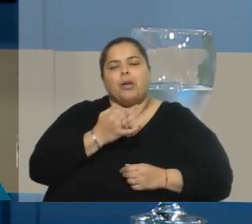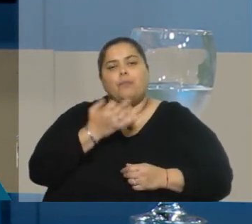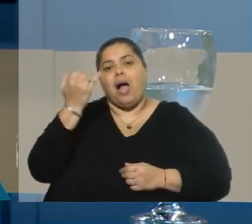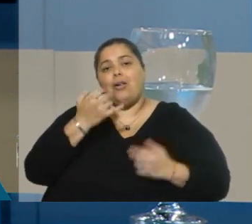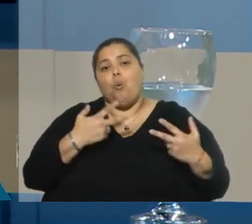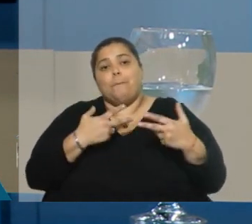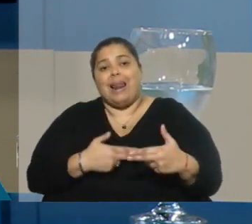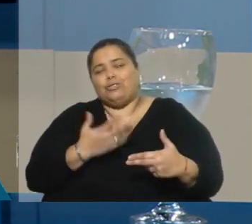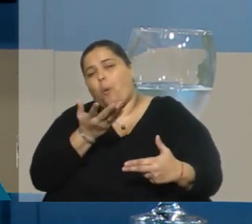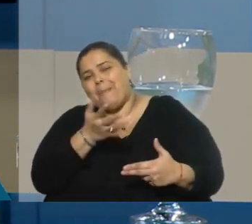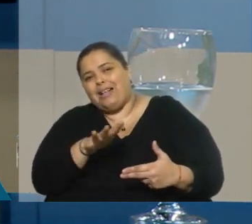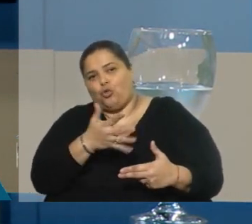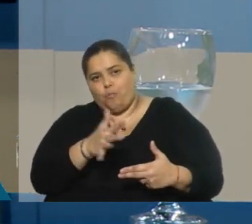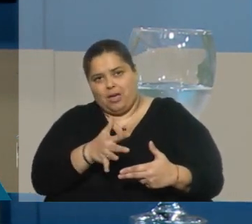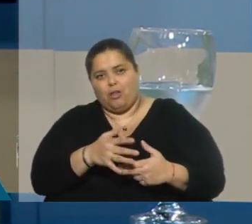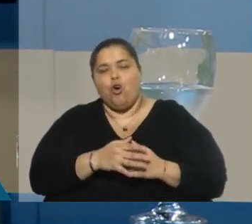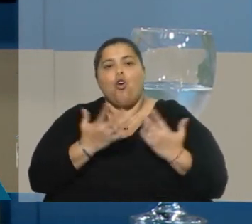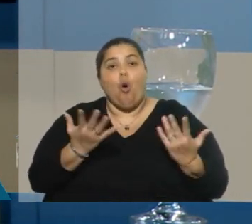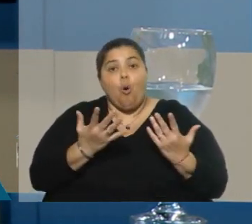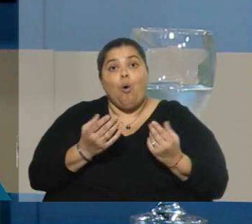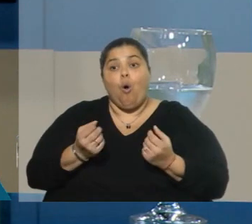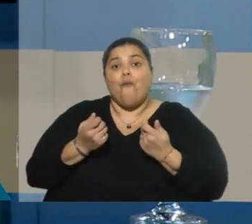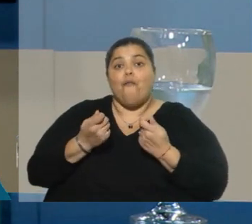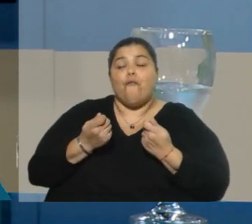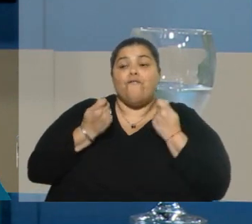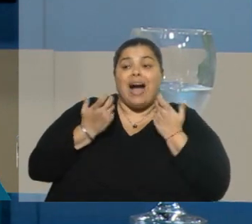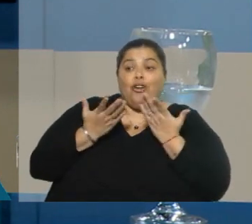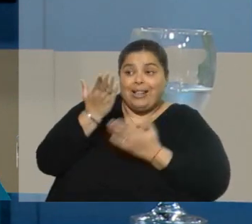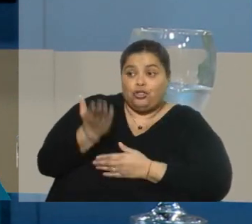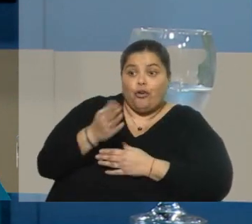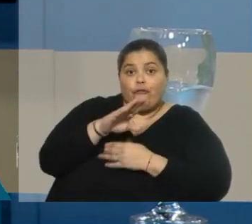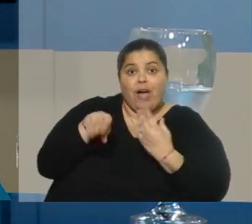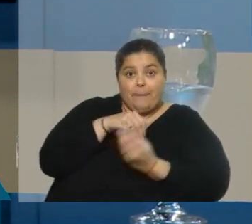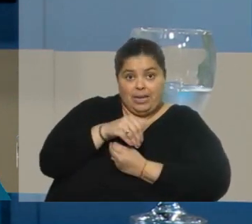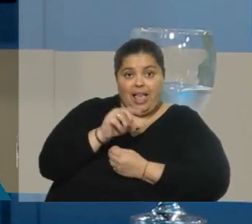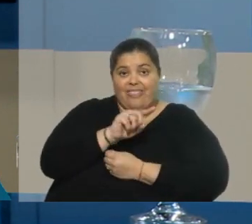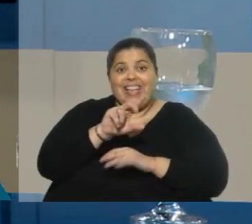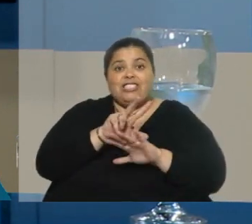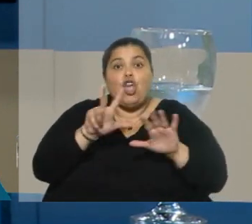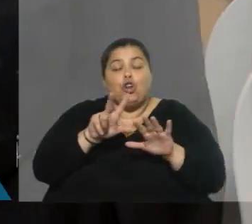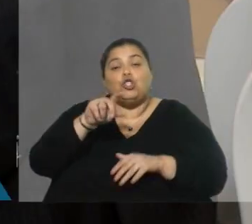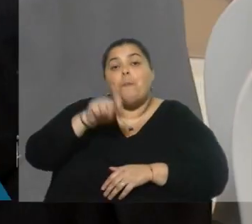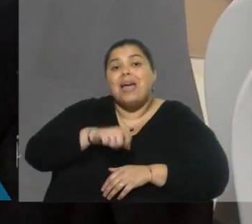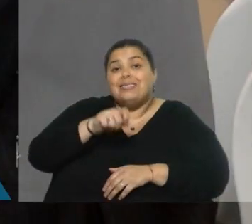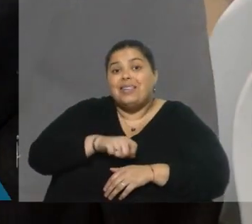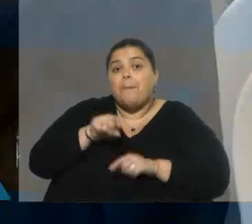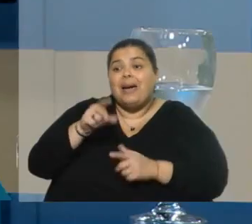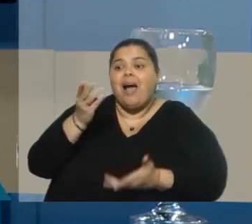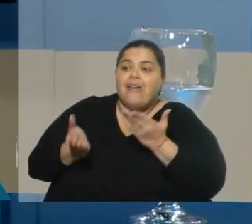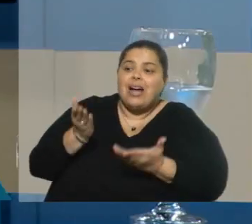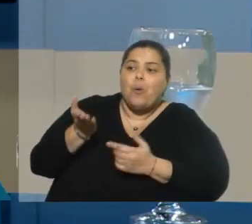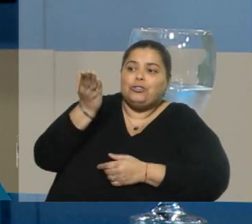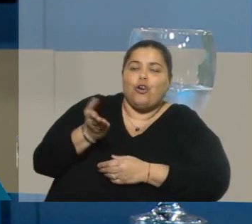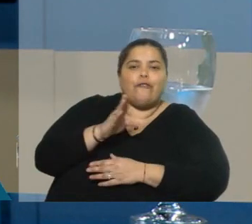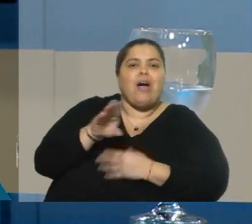creo que da una referencia que es el de la valoración de las familias que lo estableció la ley de urgente de consideración. Los 18 meses... 18 meses. Claro, pero eso no quiere decir que en